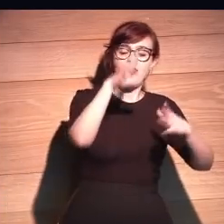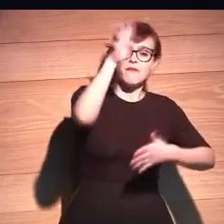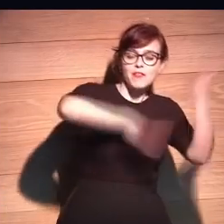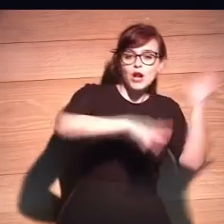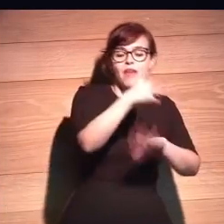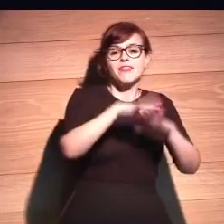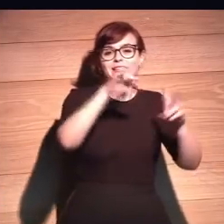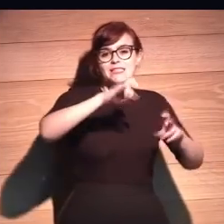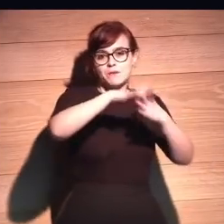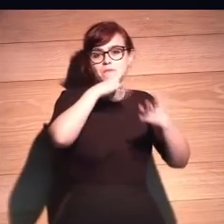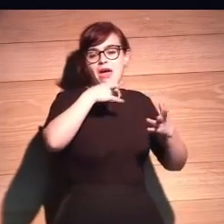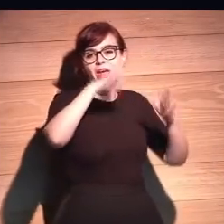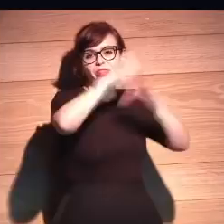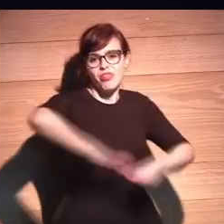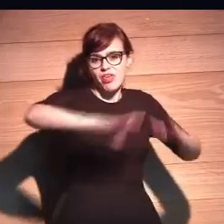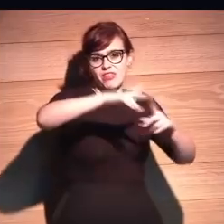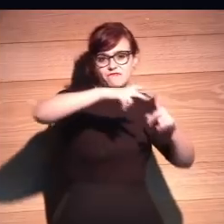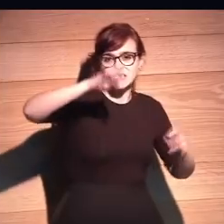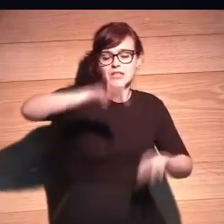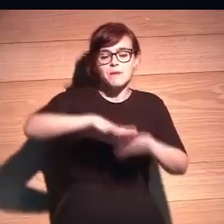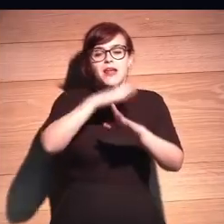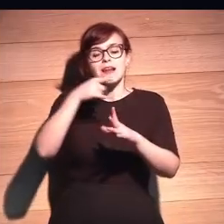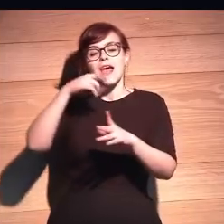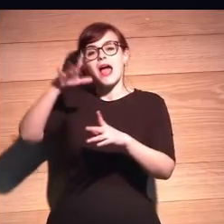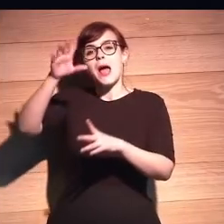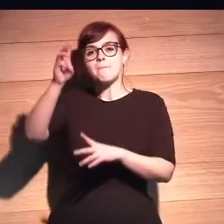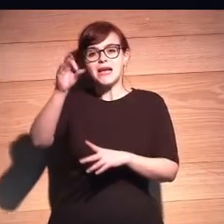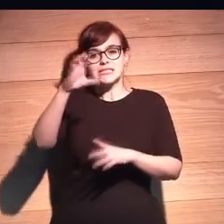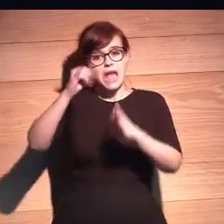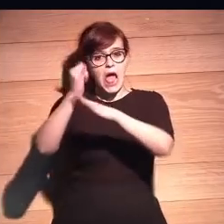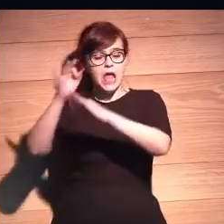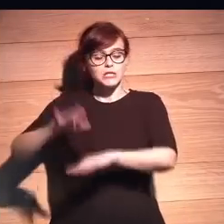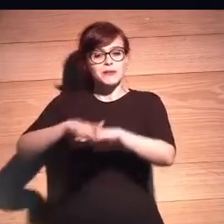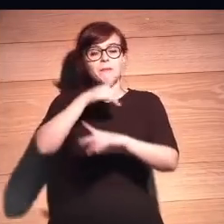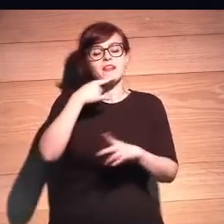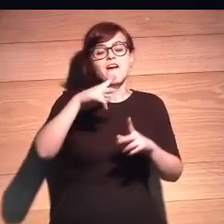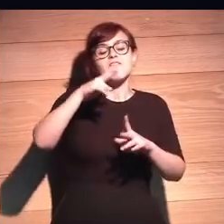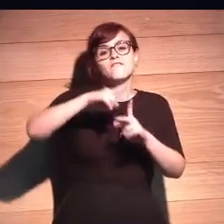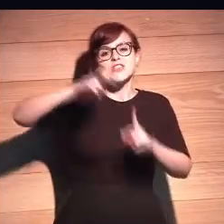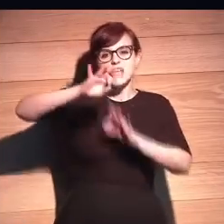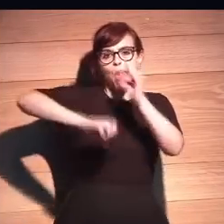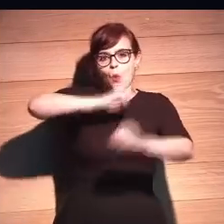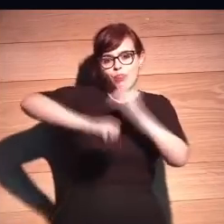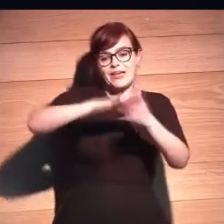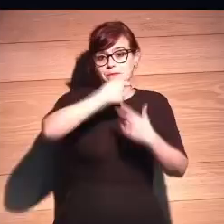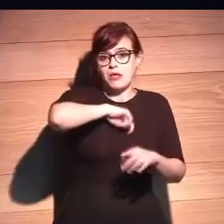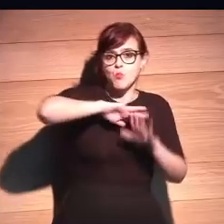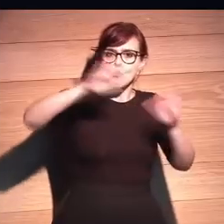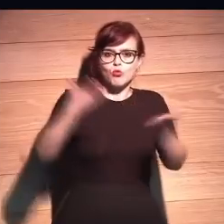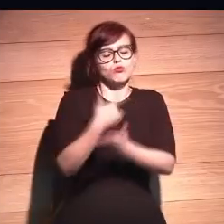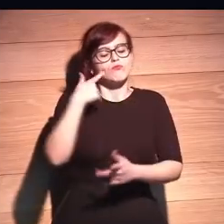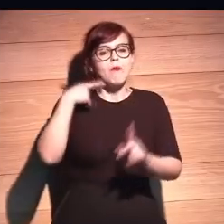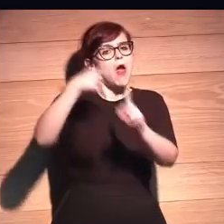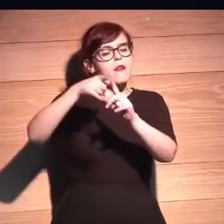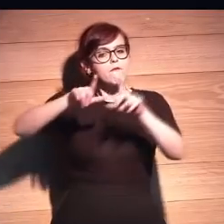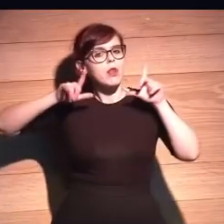Ciencias de Benasque, Pedro Pascal, y uno de los mayores expertos en el campo de la física cuántica en España y en el mundo. Además del libro que hoy presenta, ha